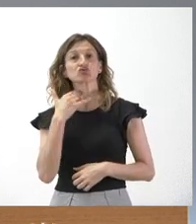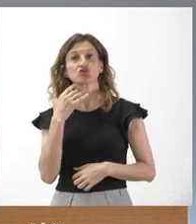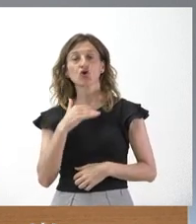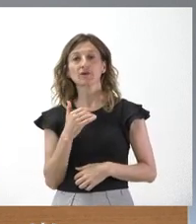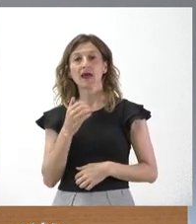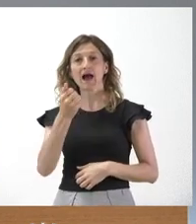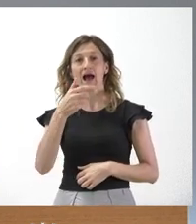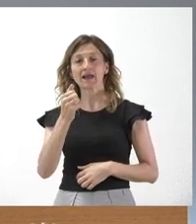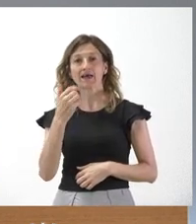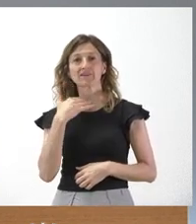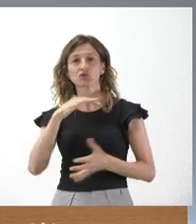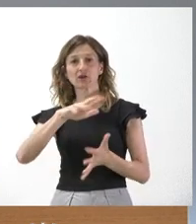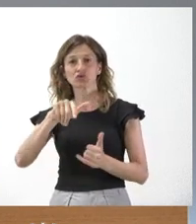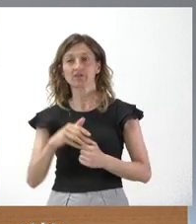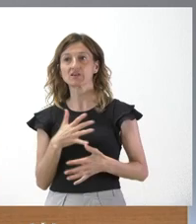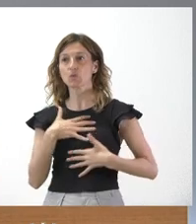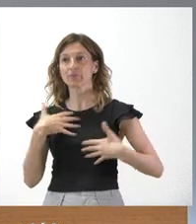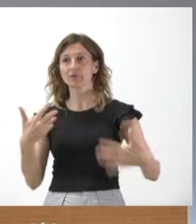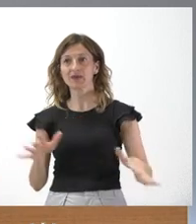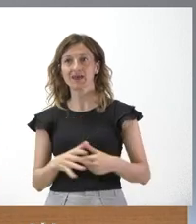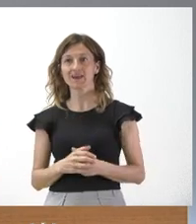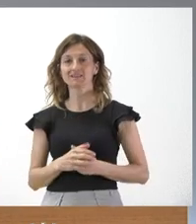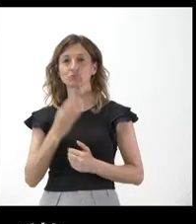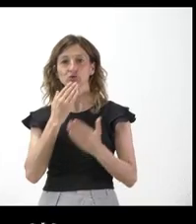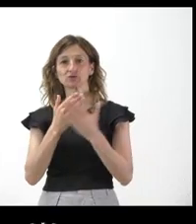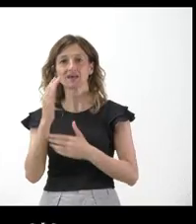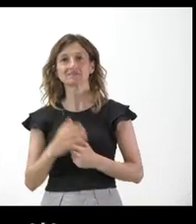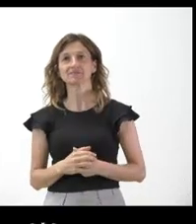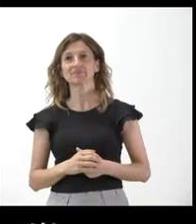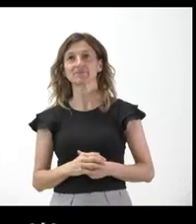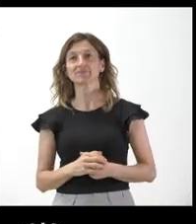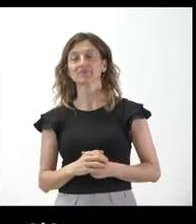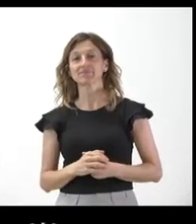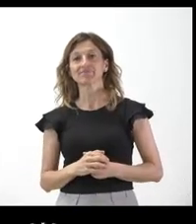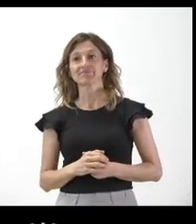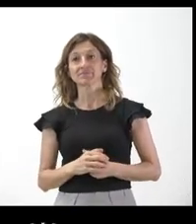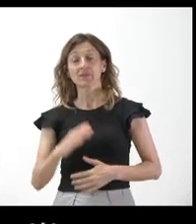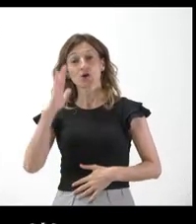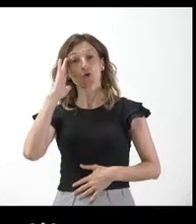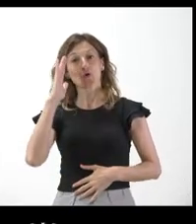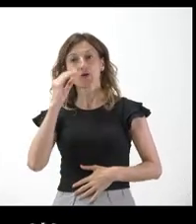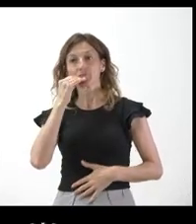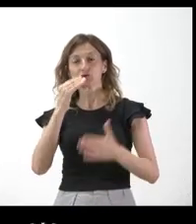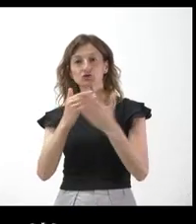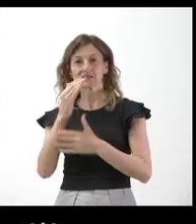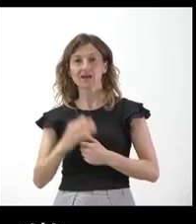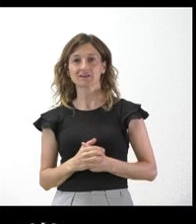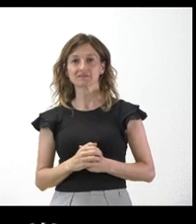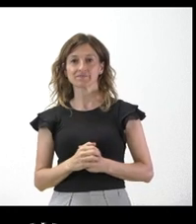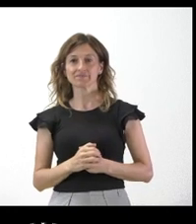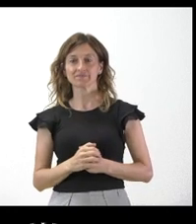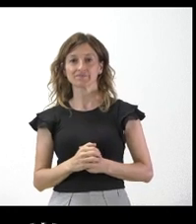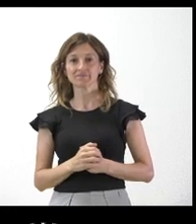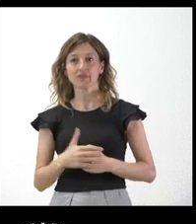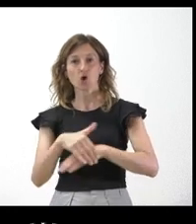Barbero de Soria Noticias. Cuando quieras, Ana, adelante, buenos días. Hola, buenos días. Yo quería preguntar porque el